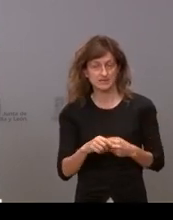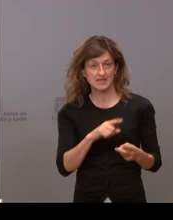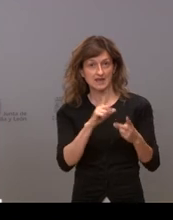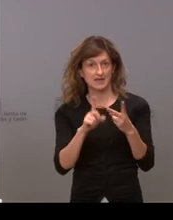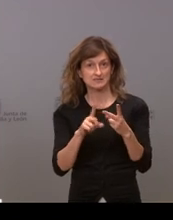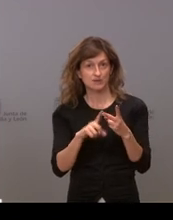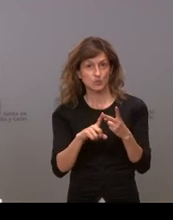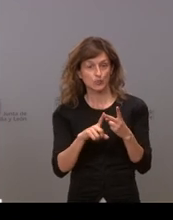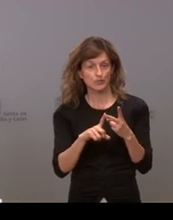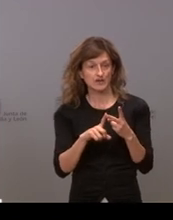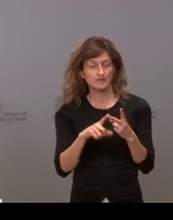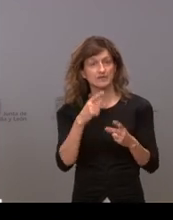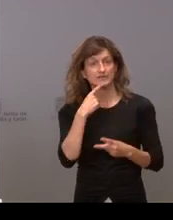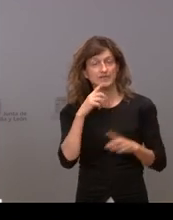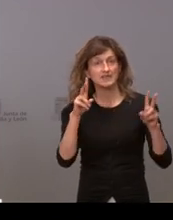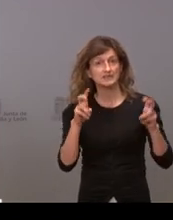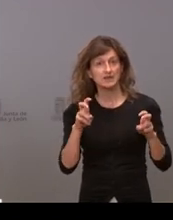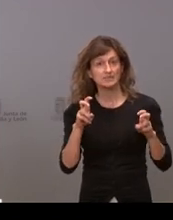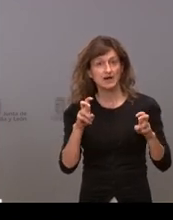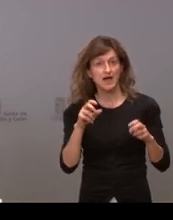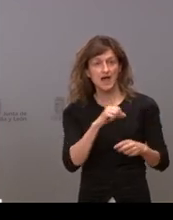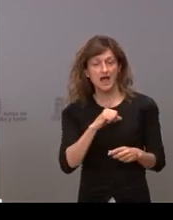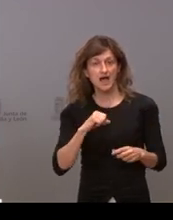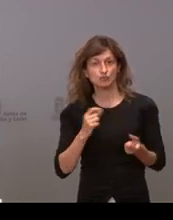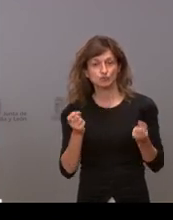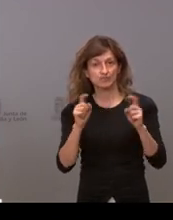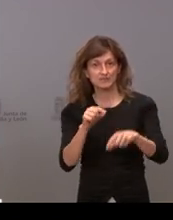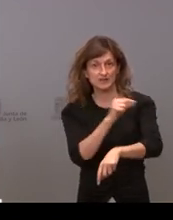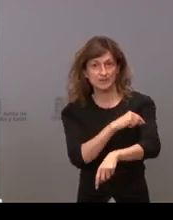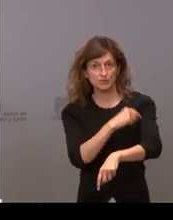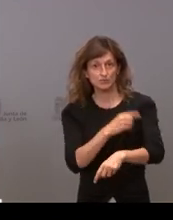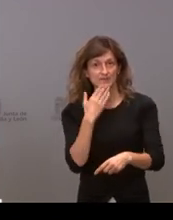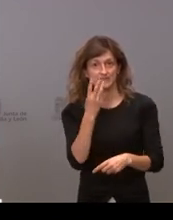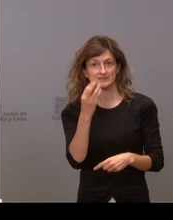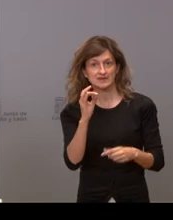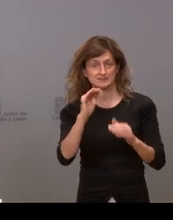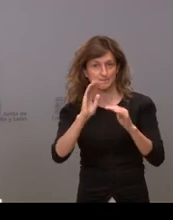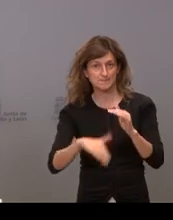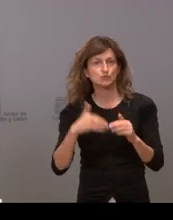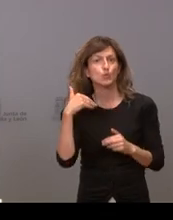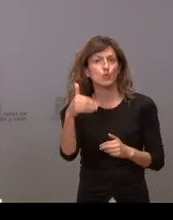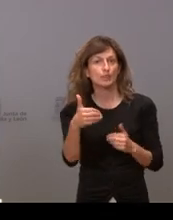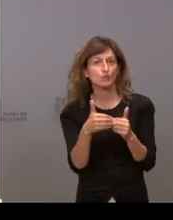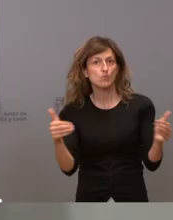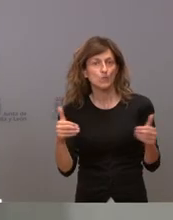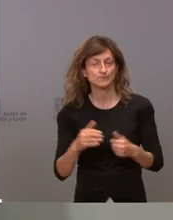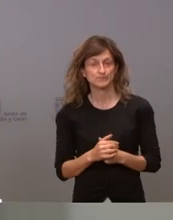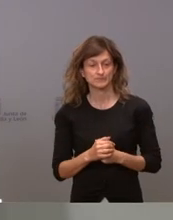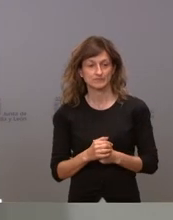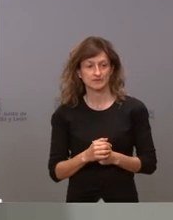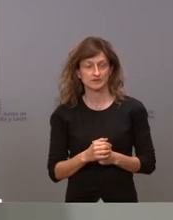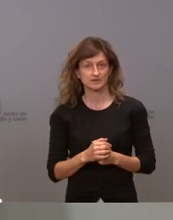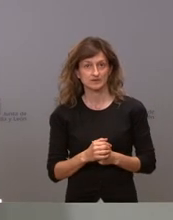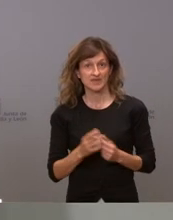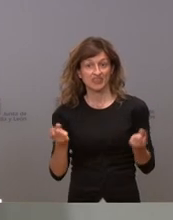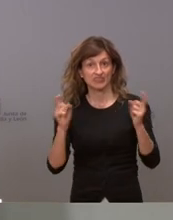segunda es cuando se va a abrir la autocita para vacuna para los menores de 30 años se abrirá